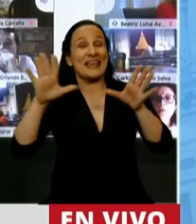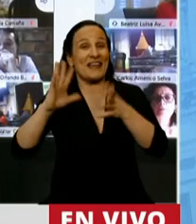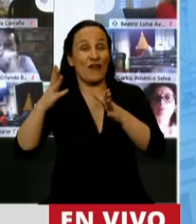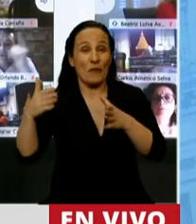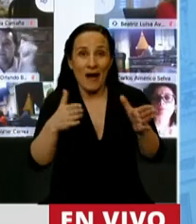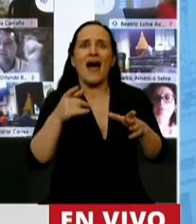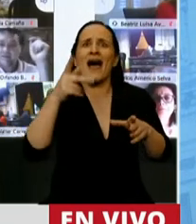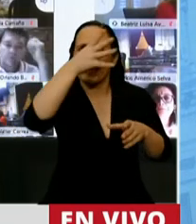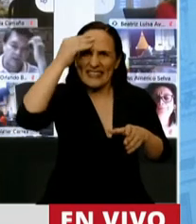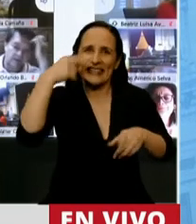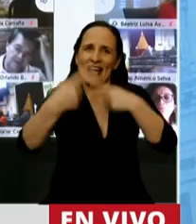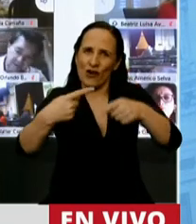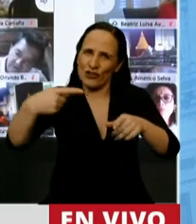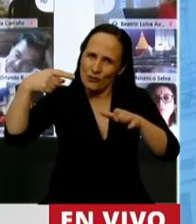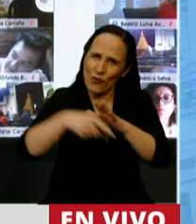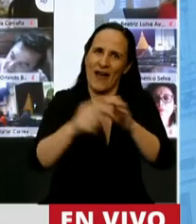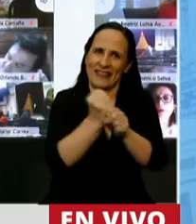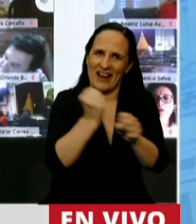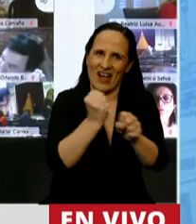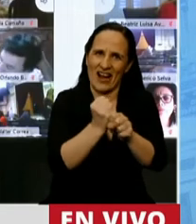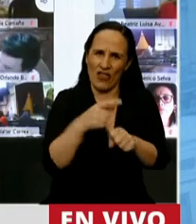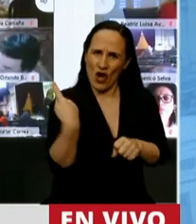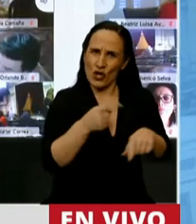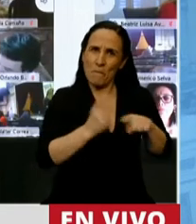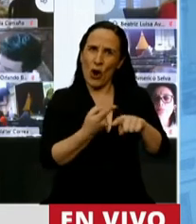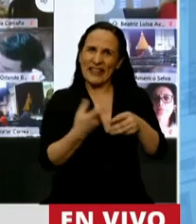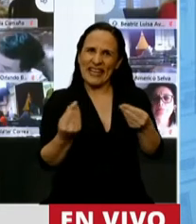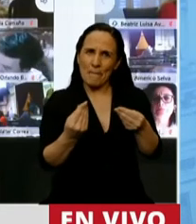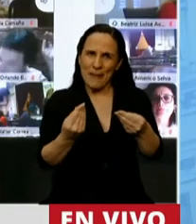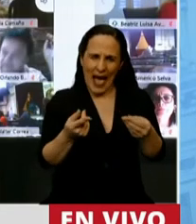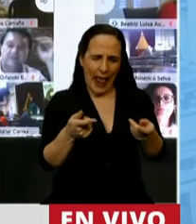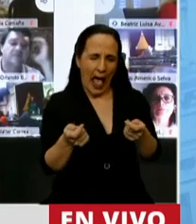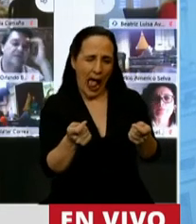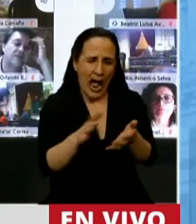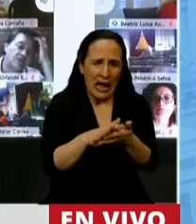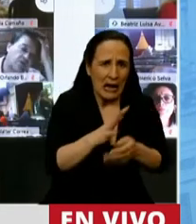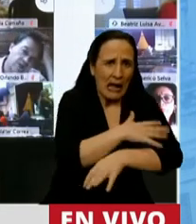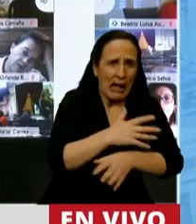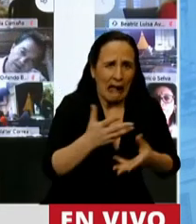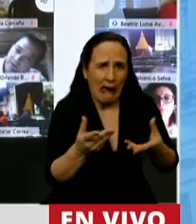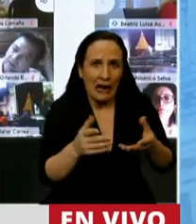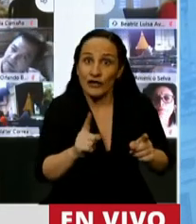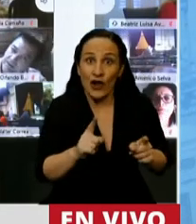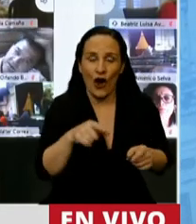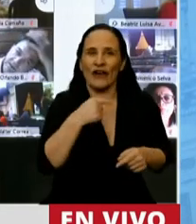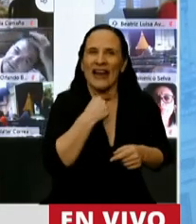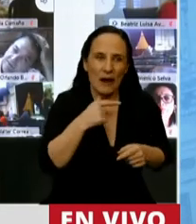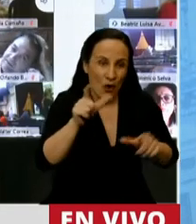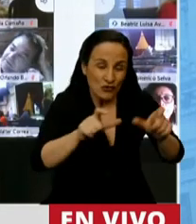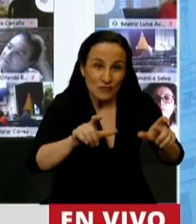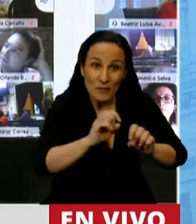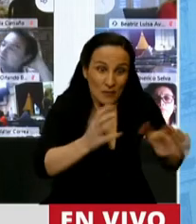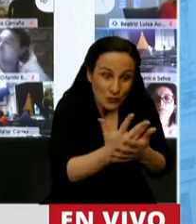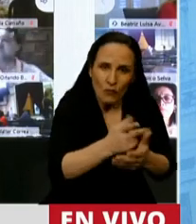Kirchner profundizó, no estamos en la política para administrar la miseria, sino para transformar las adversidades en felicidad para nuestro pueblo.